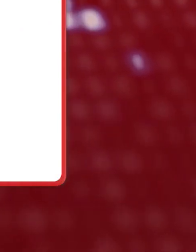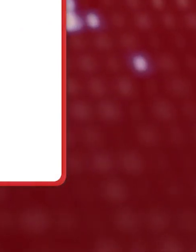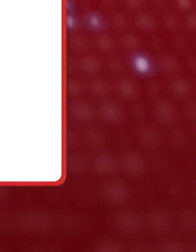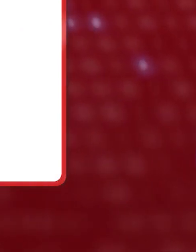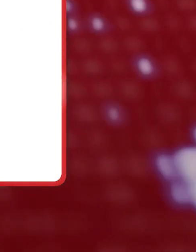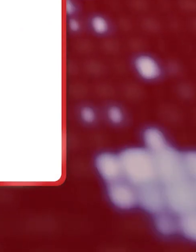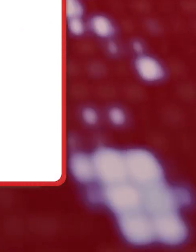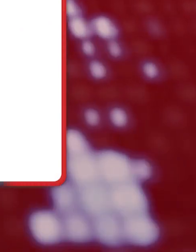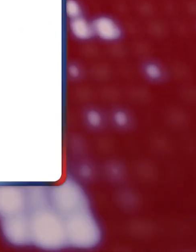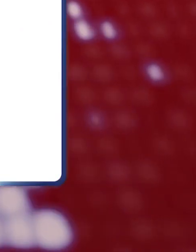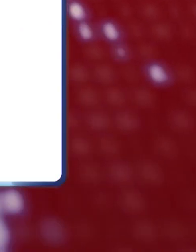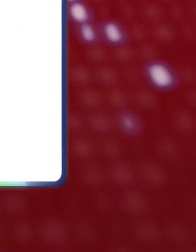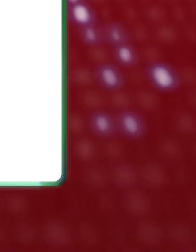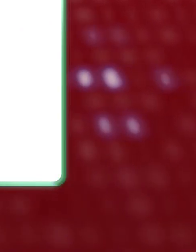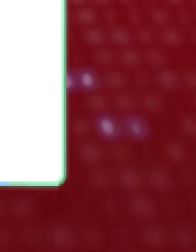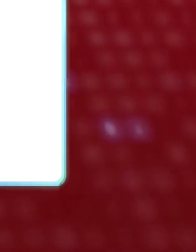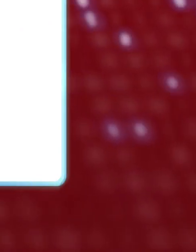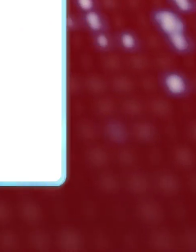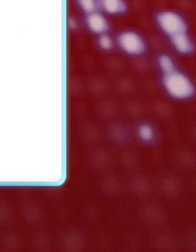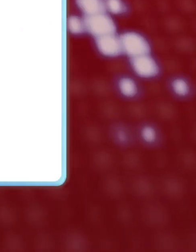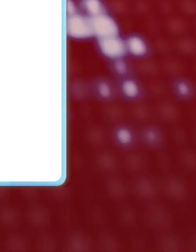video.